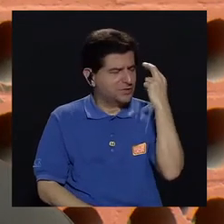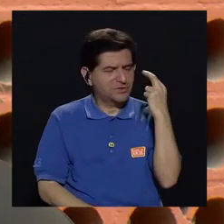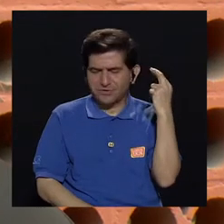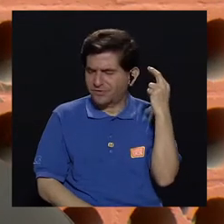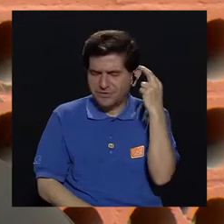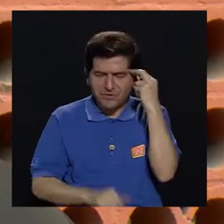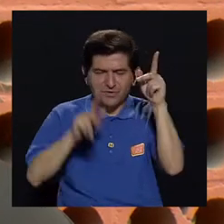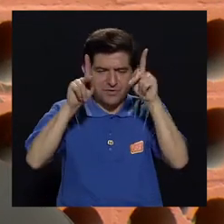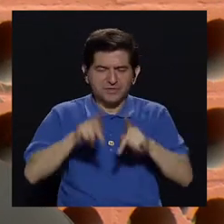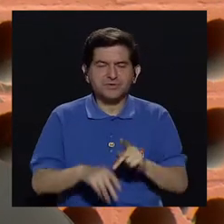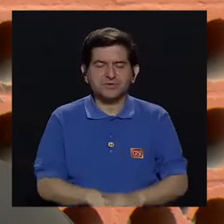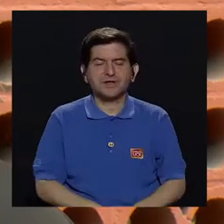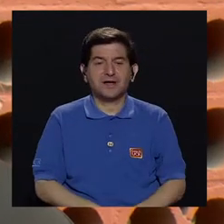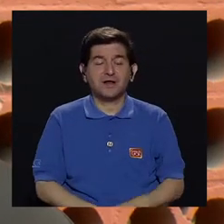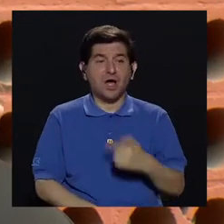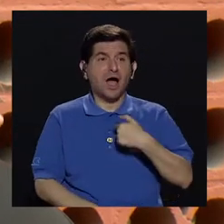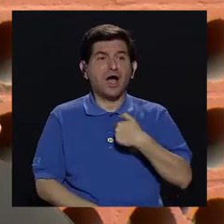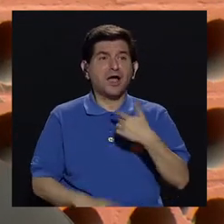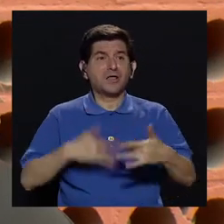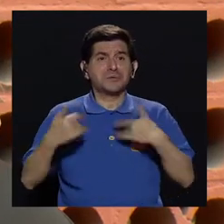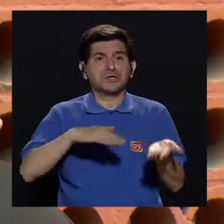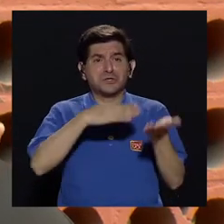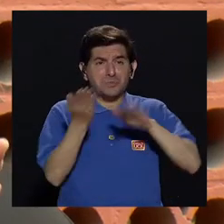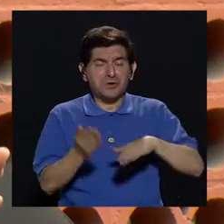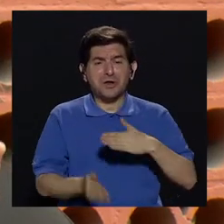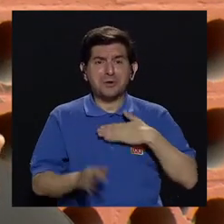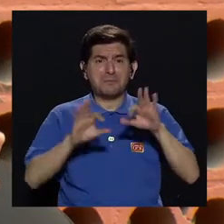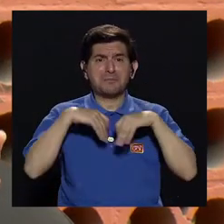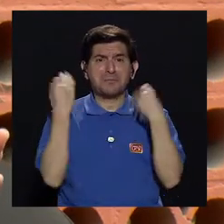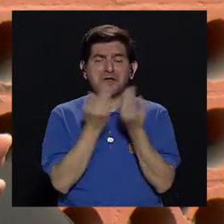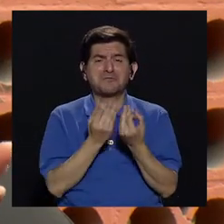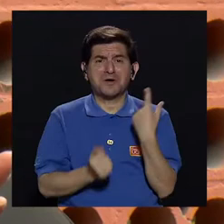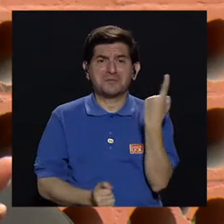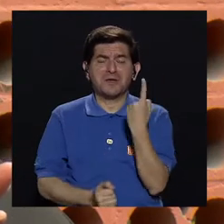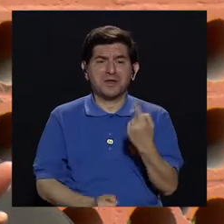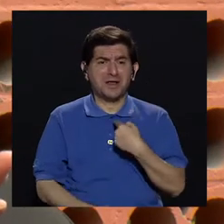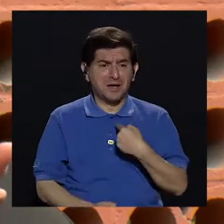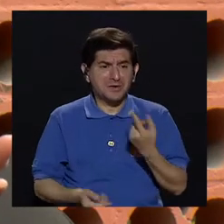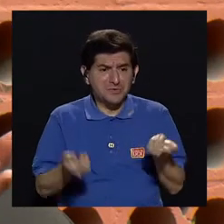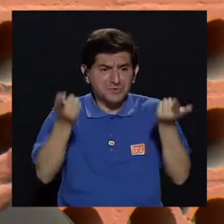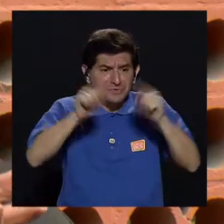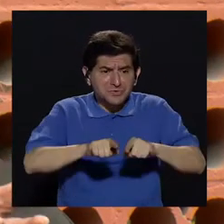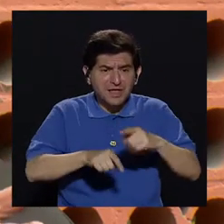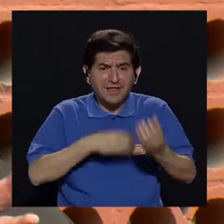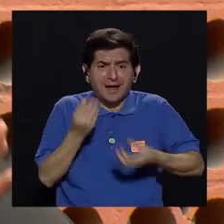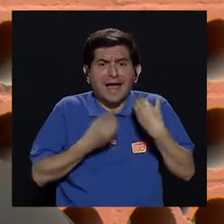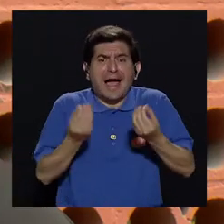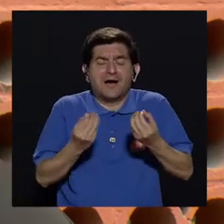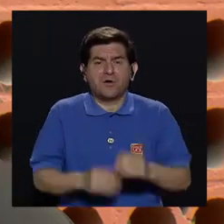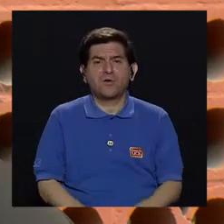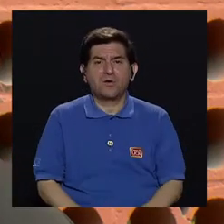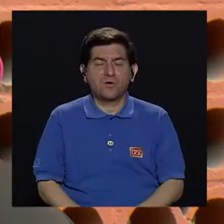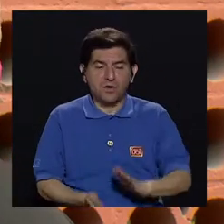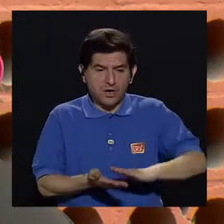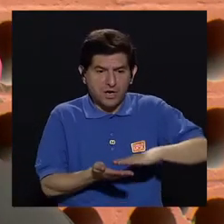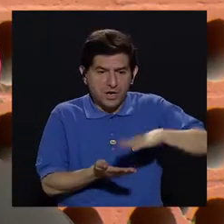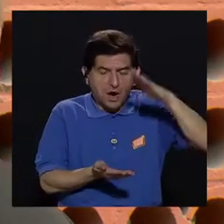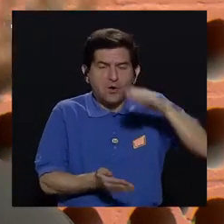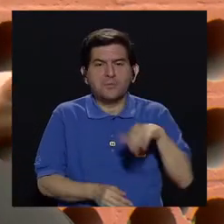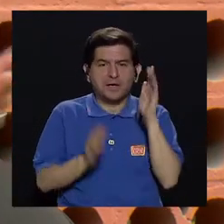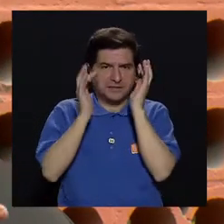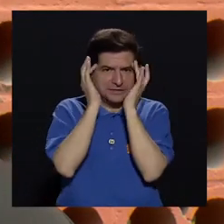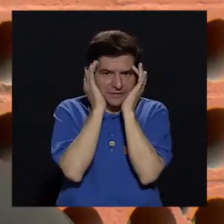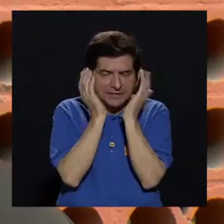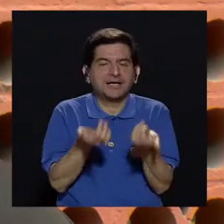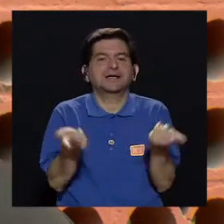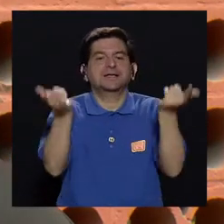irracionales de la persona, es decir, me voy a morir, voy a dejar a mi familia sola, esto me está pasando, ¿qué voy a hacer? y aumentan los niveles